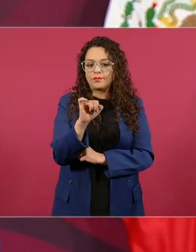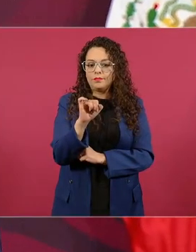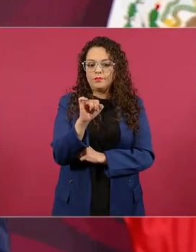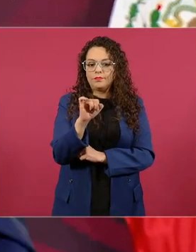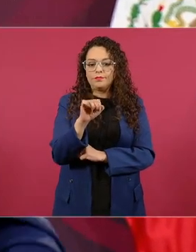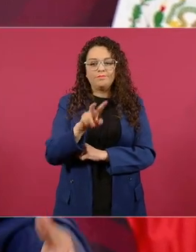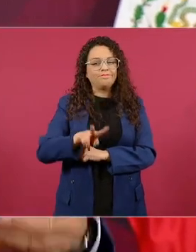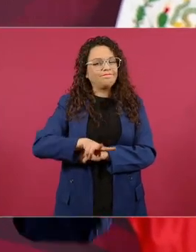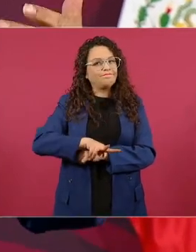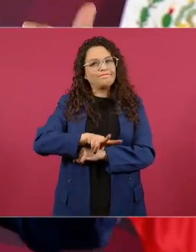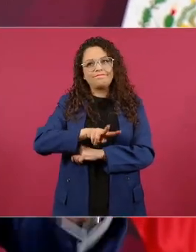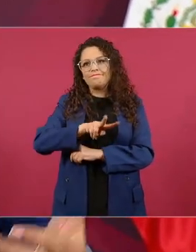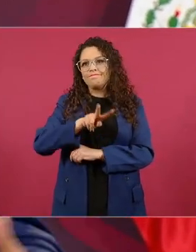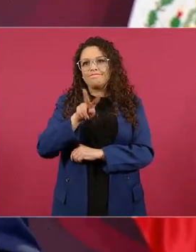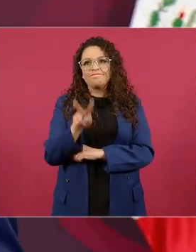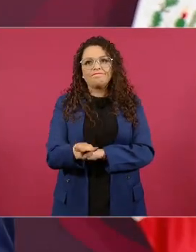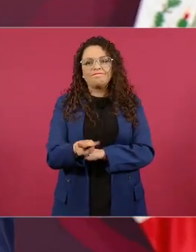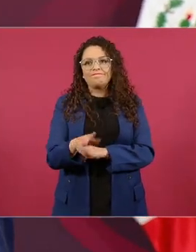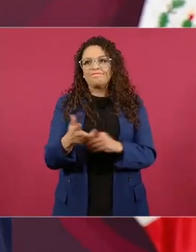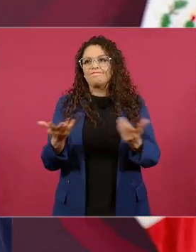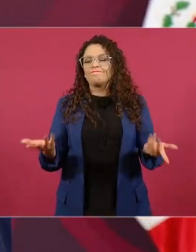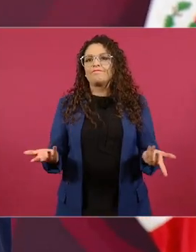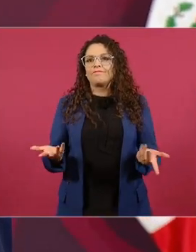un retroceso